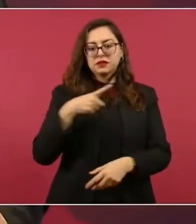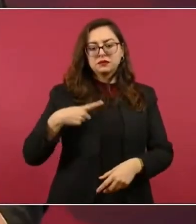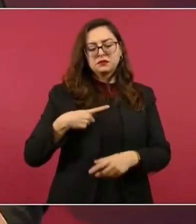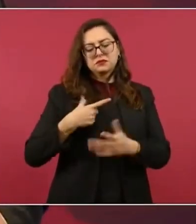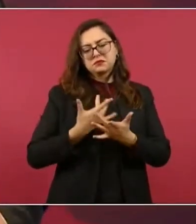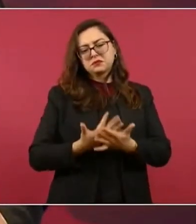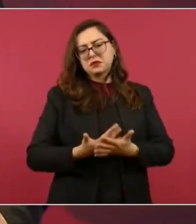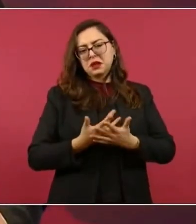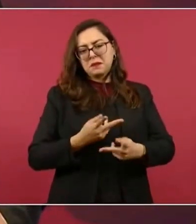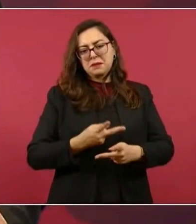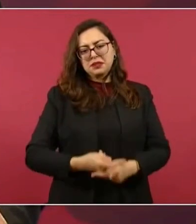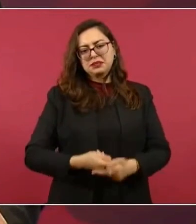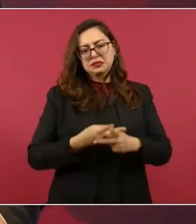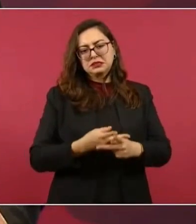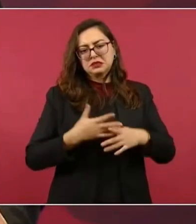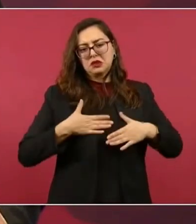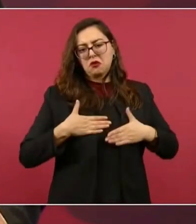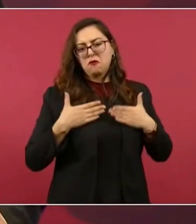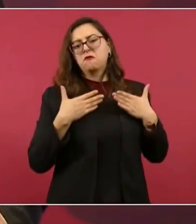Assange está enfermo.